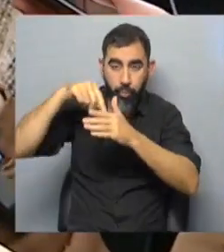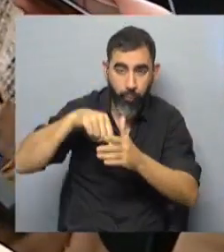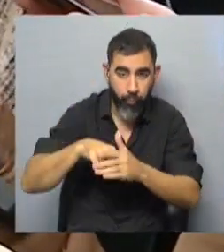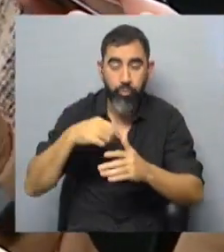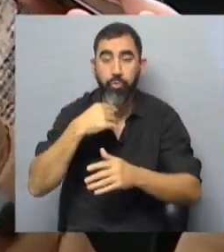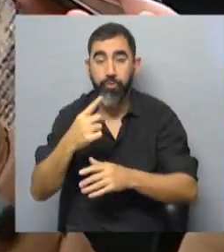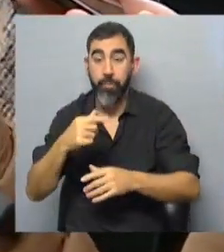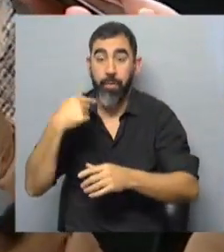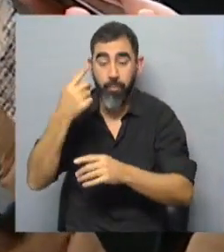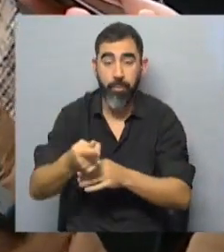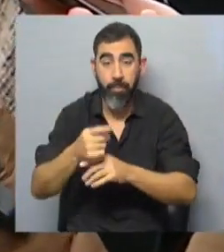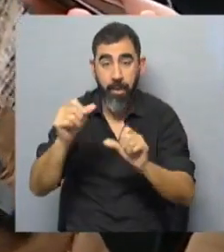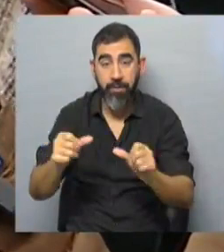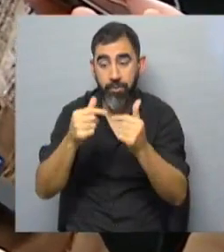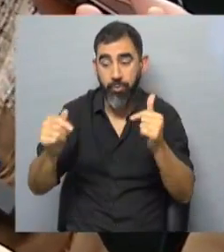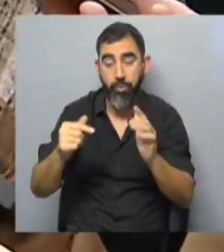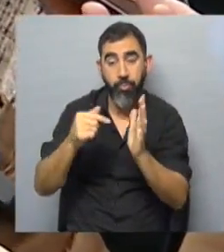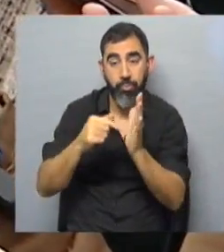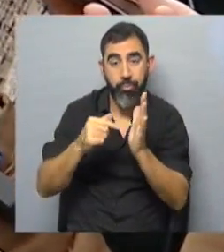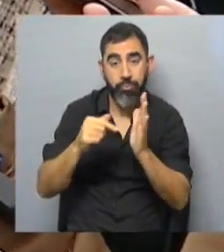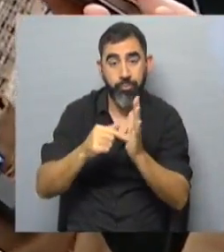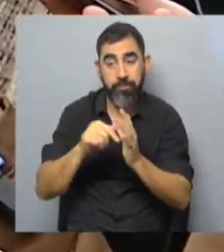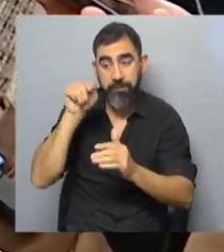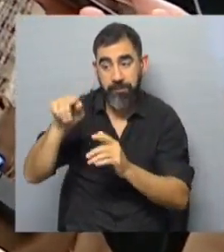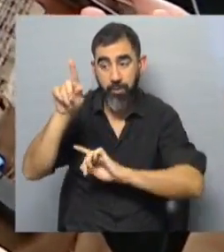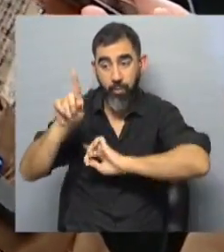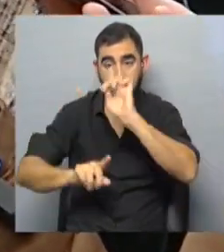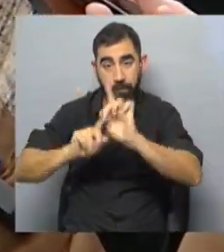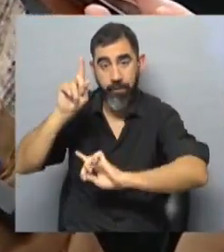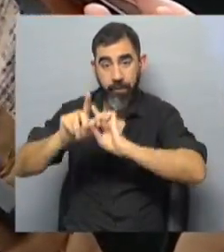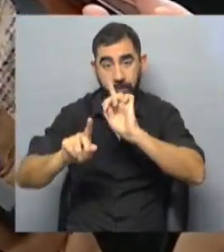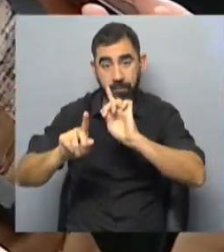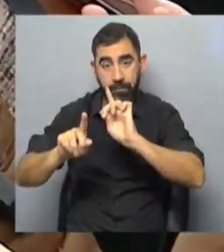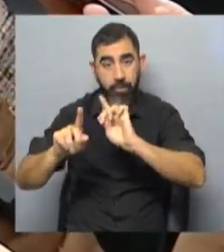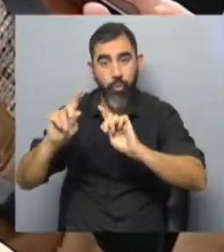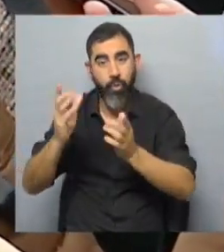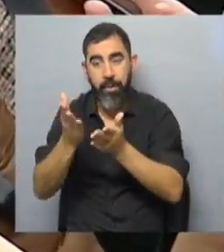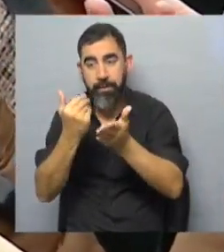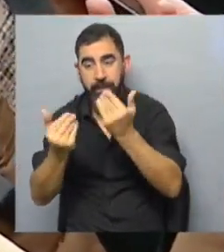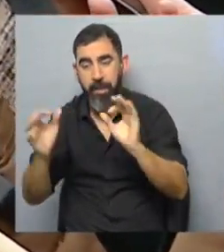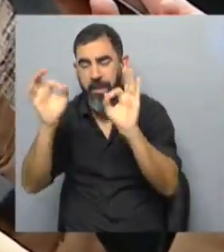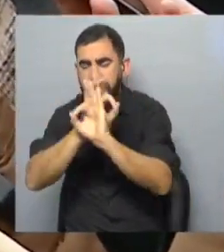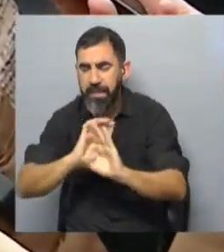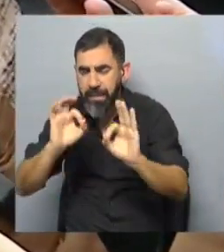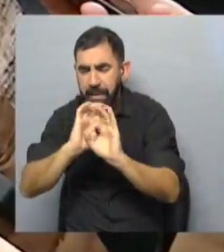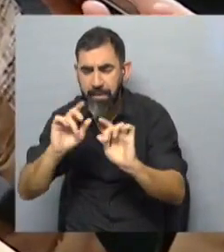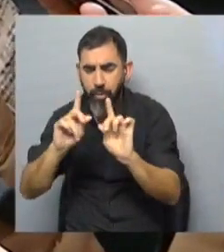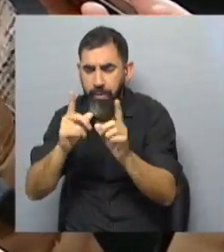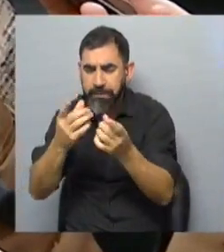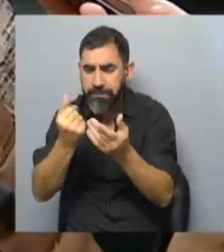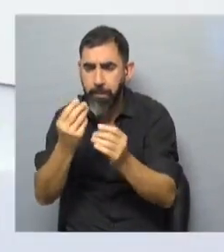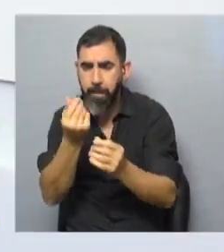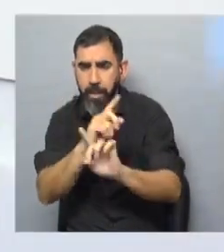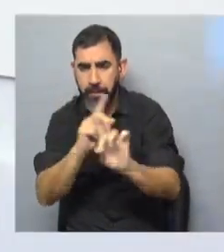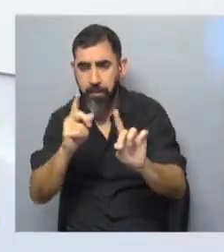sirven después para hacer estas cosas concretas, a esa universidad no hay que quitarle ni un milímetro de fondos.